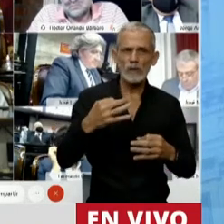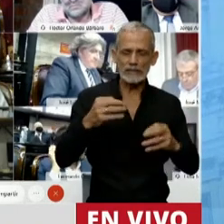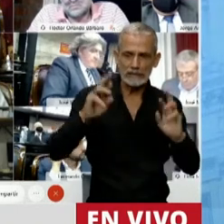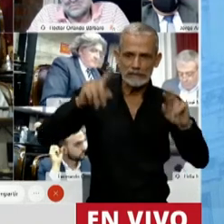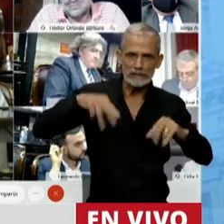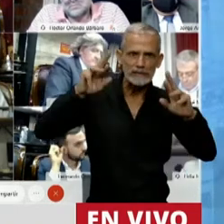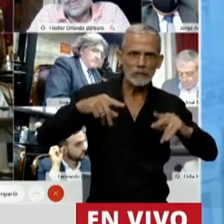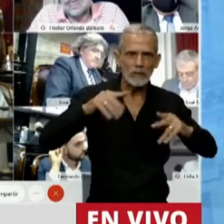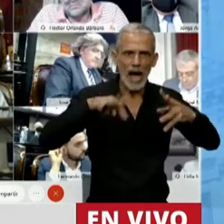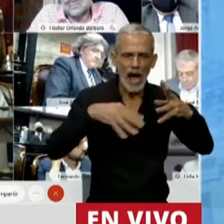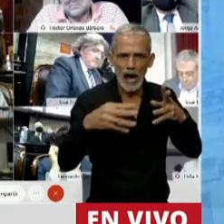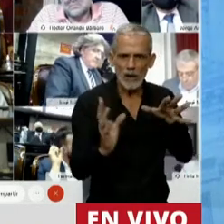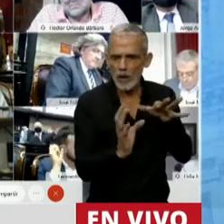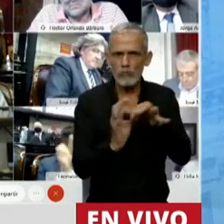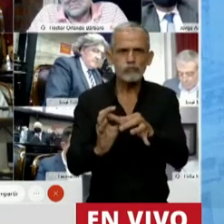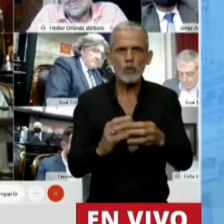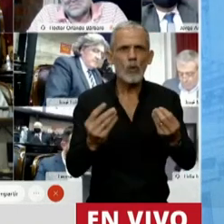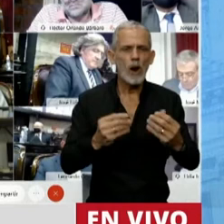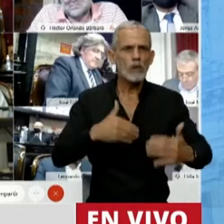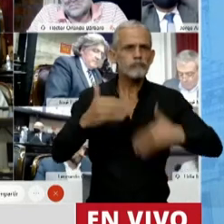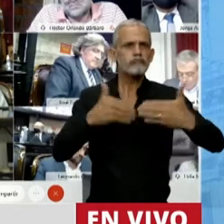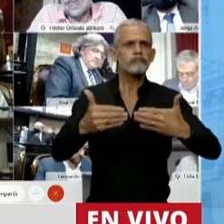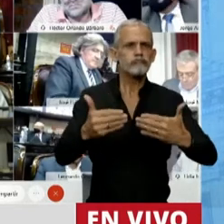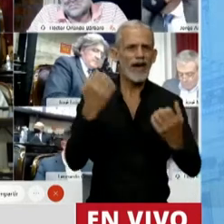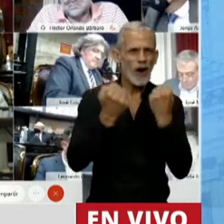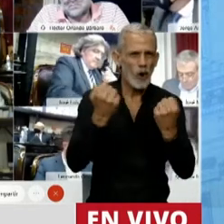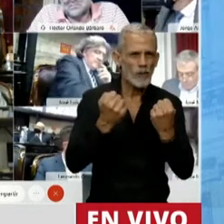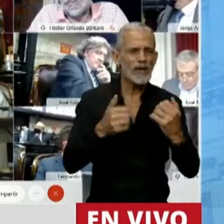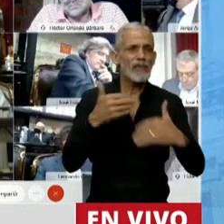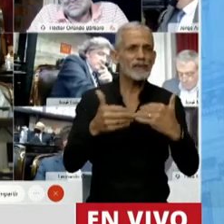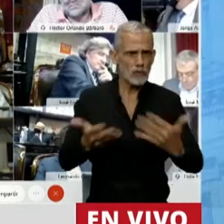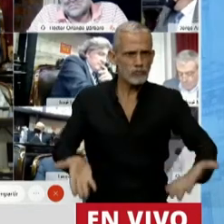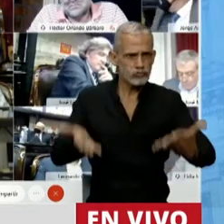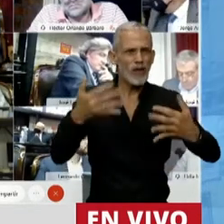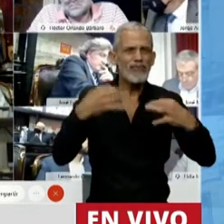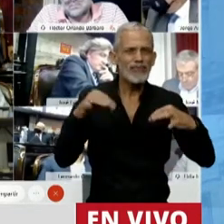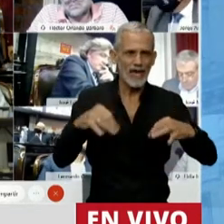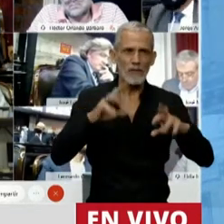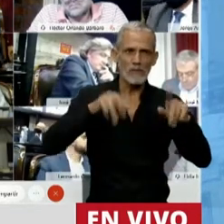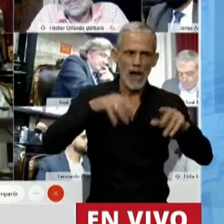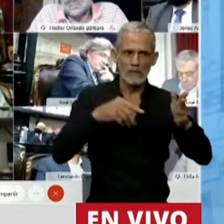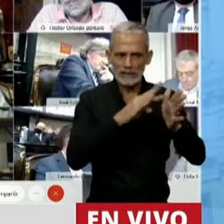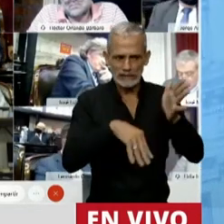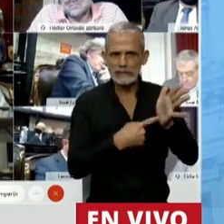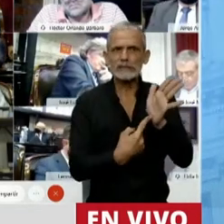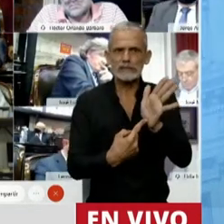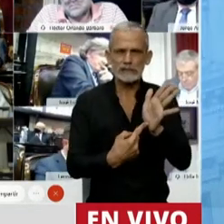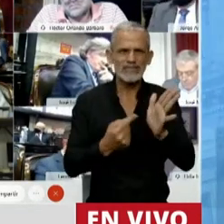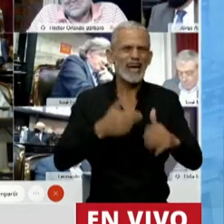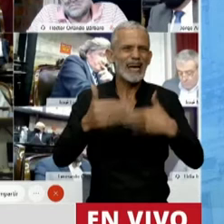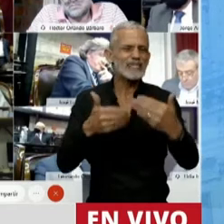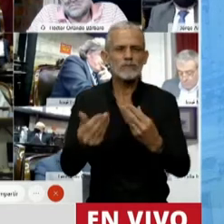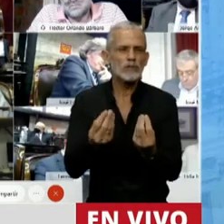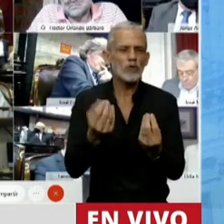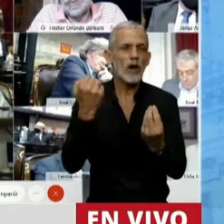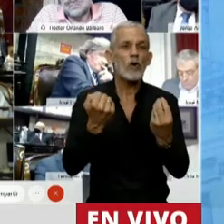un programa que esté vinculado con el crecimiento económico y con el desarrollo. Y este crecimiento económico debe ser el crecimiento